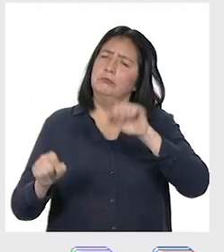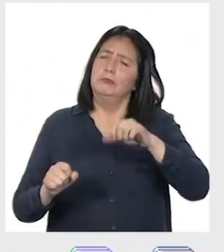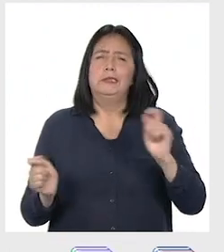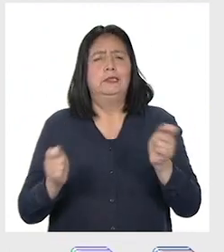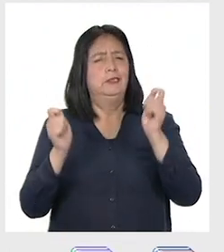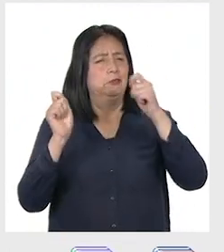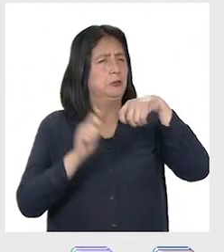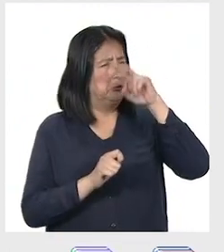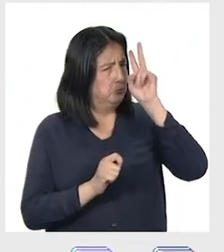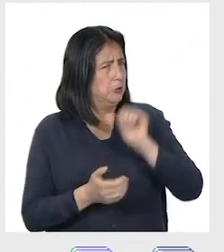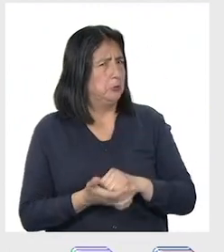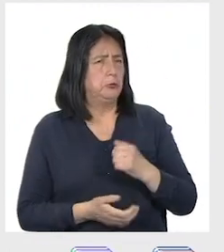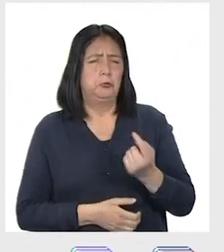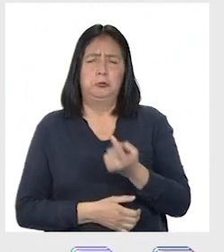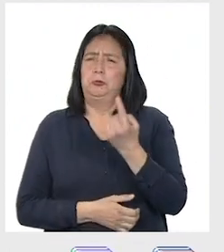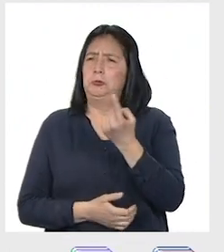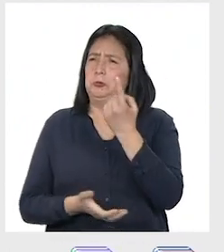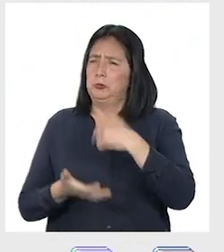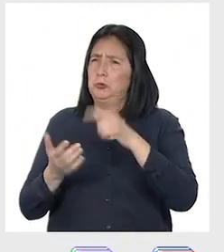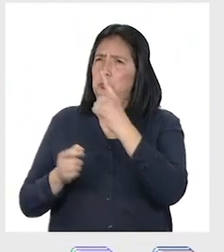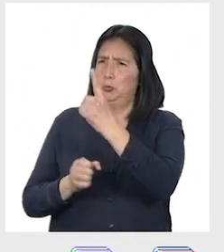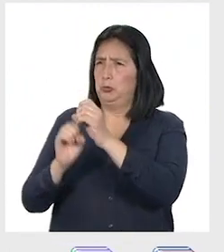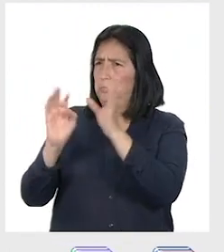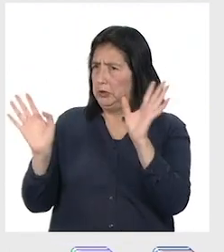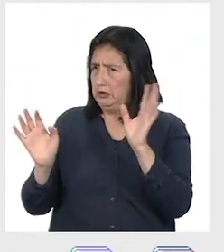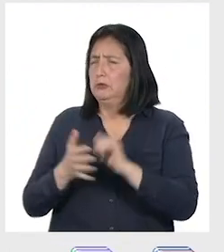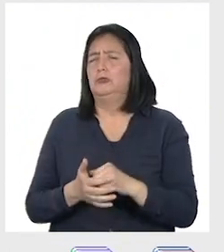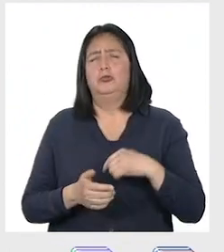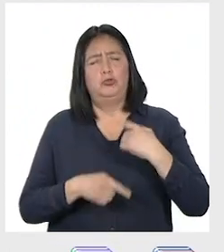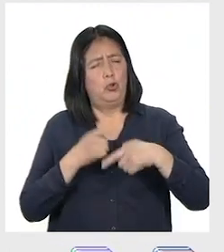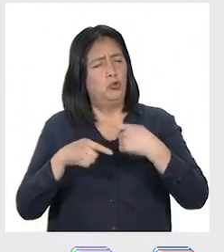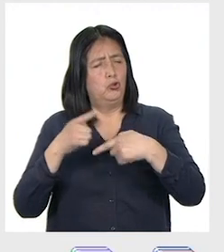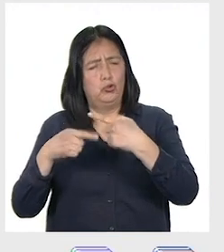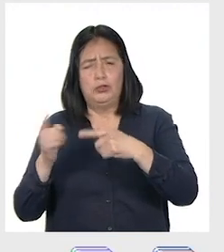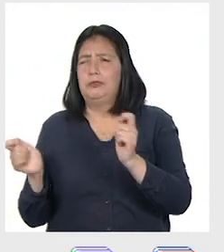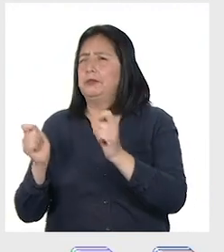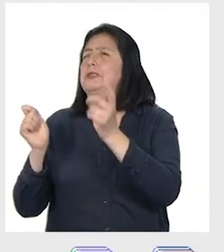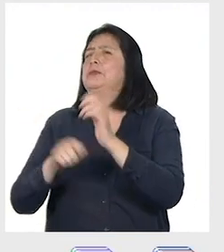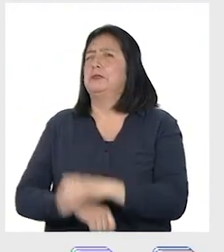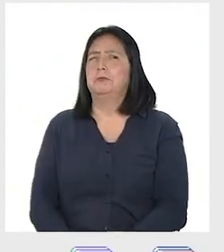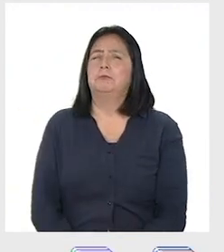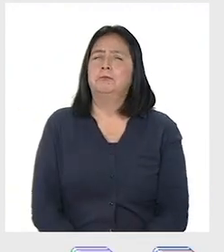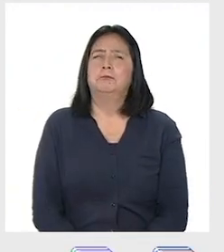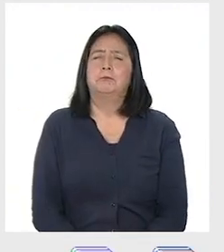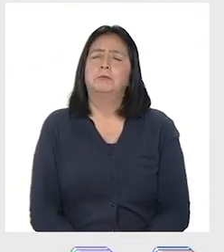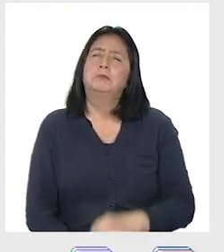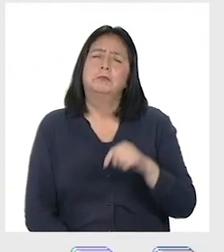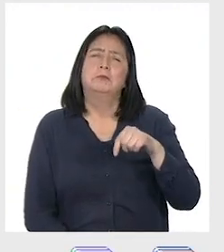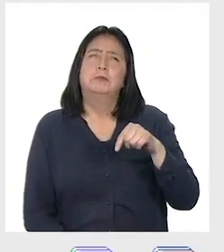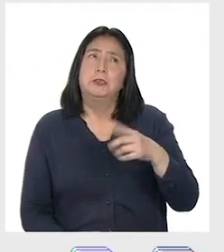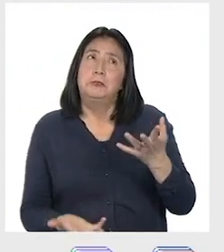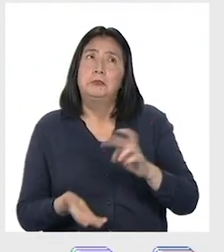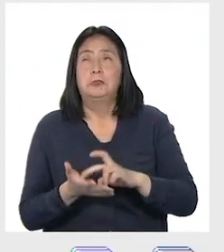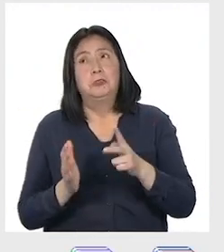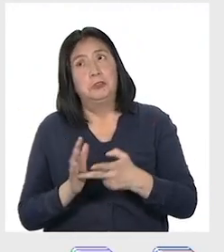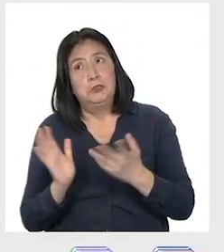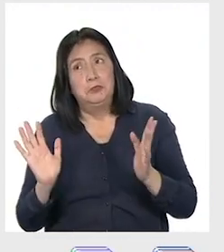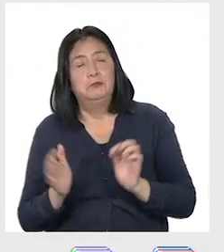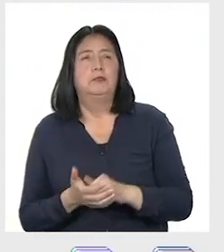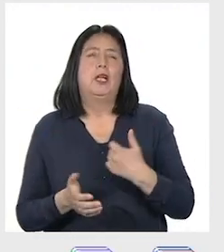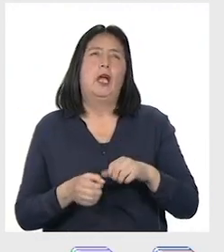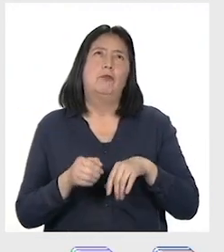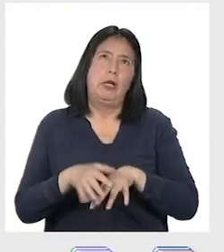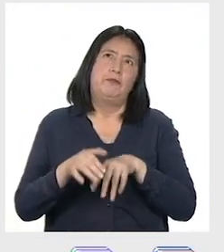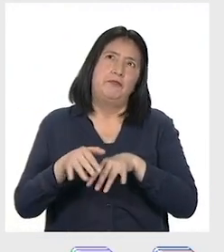las fiestas patrias no solo deben celebrarse un día, sino todos los días. Esto no quiere decir que haya